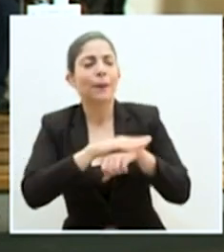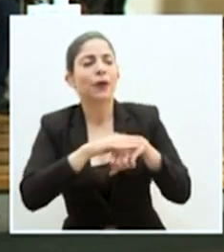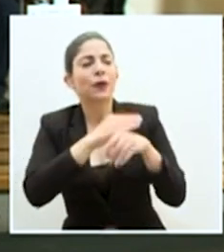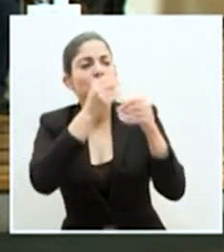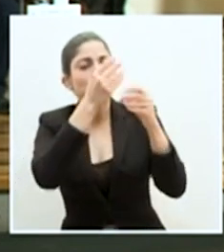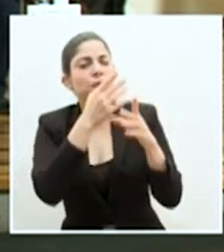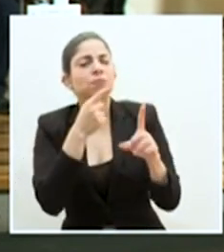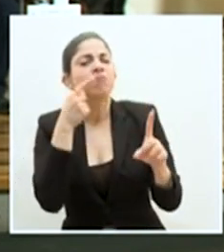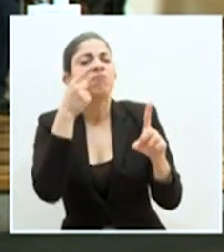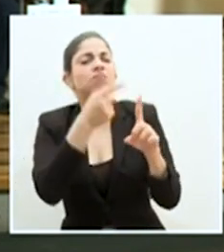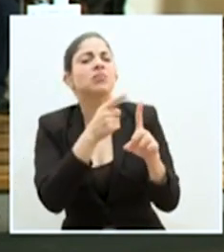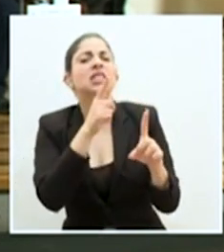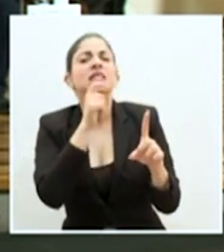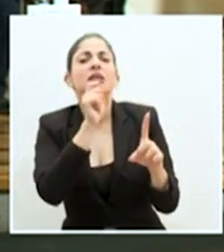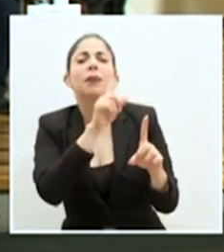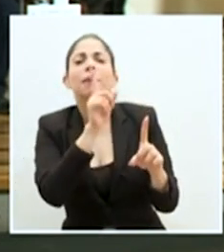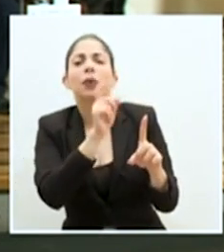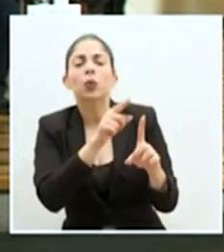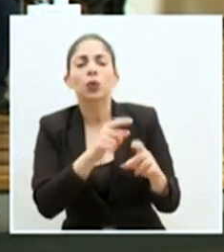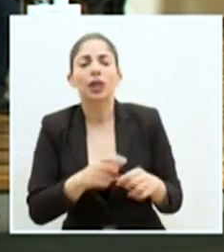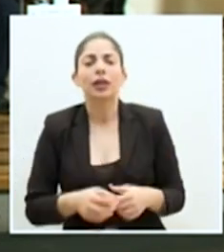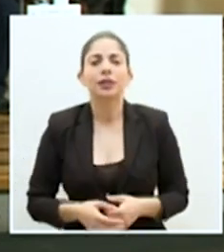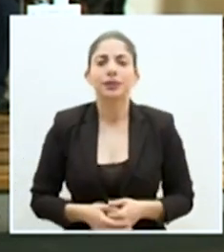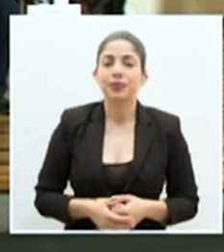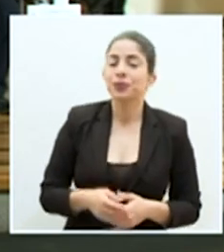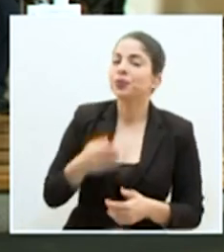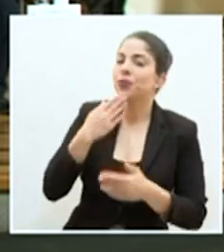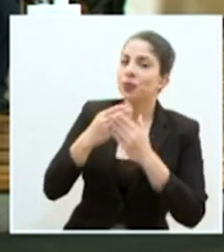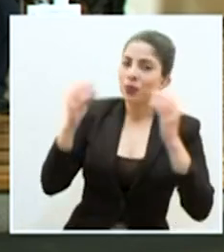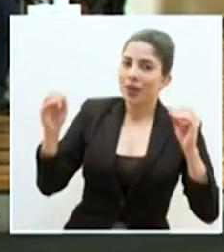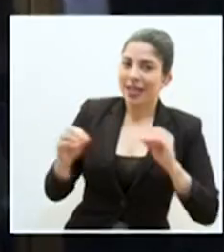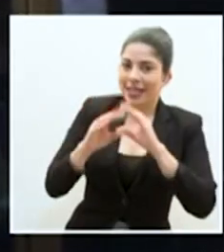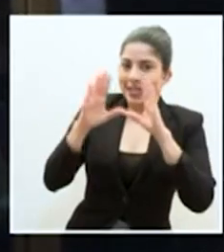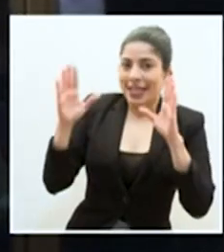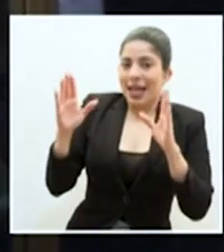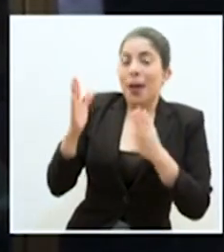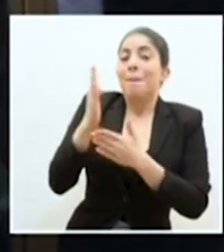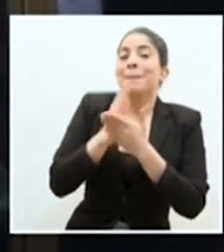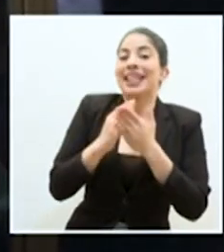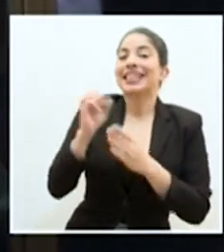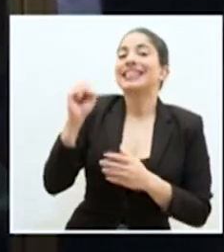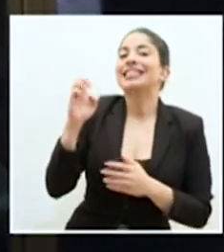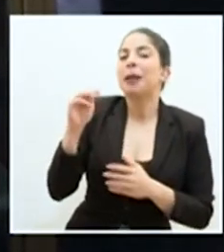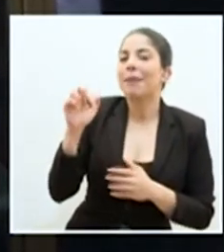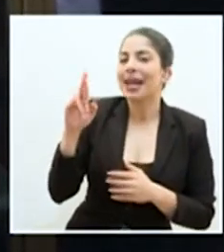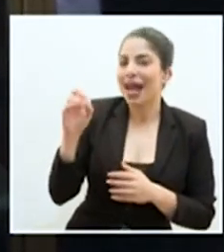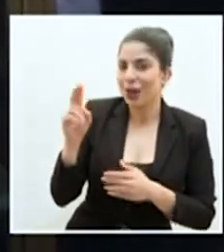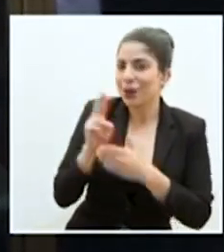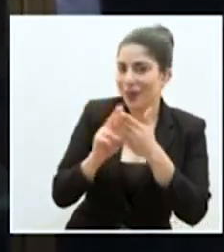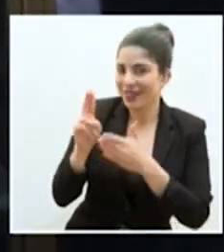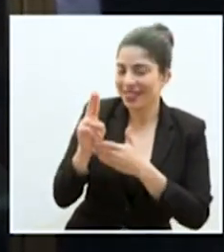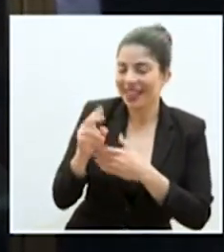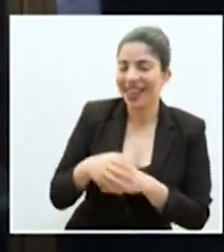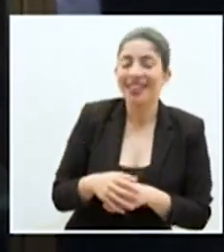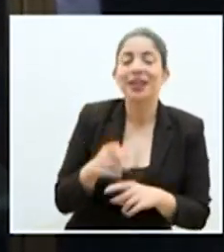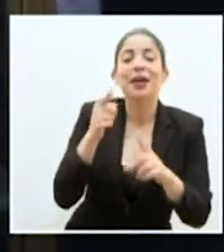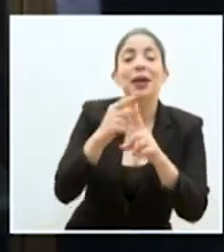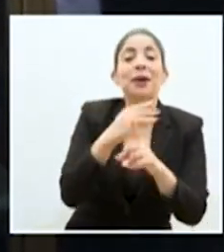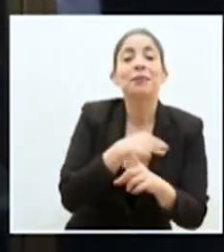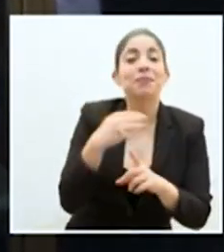a quién va dirigida su consulta. Buenos días. Desde el Semanario Universidad, en realidad, ministro Salas.